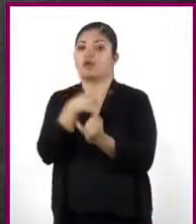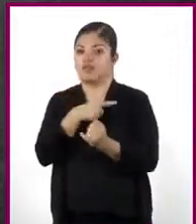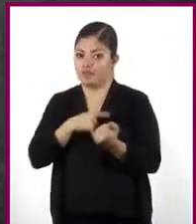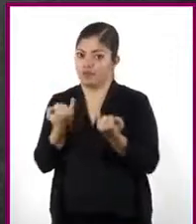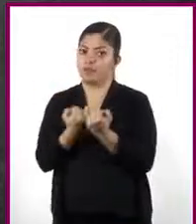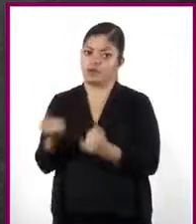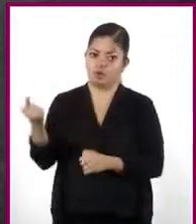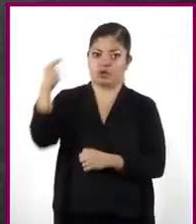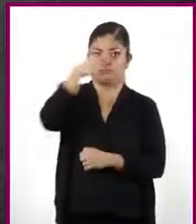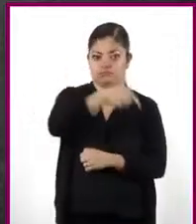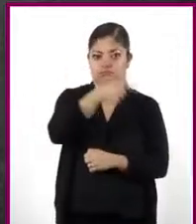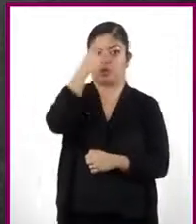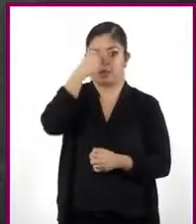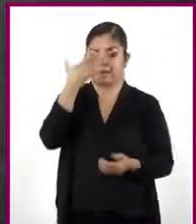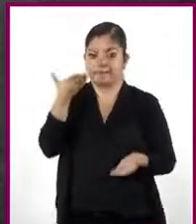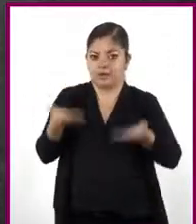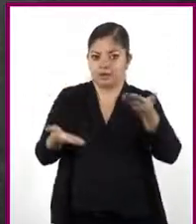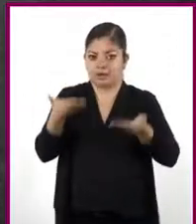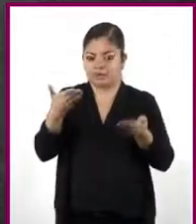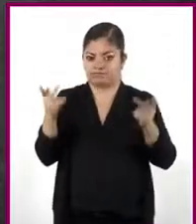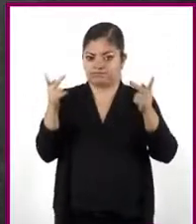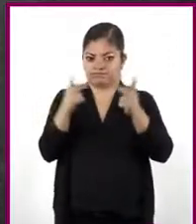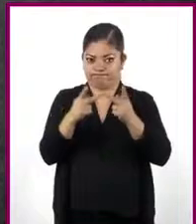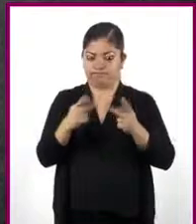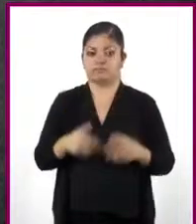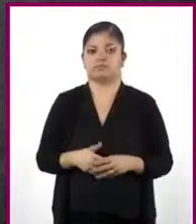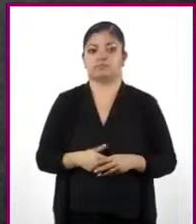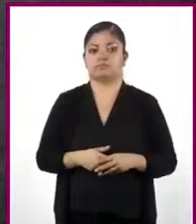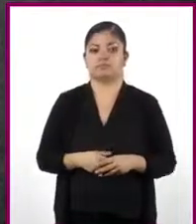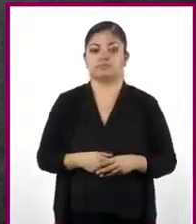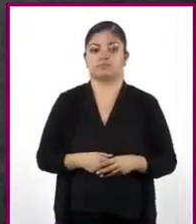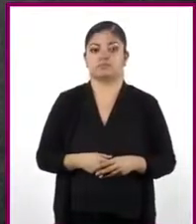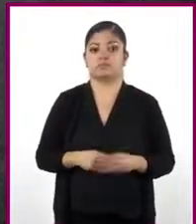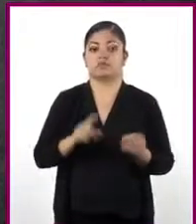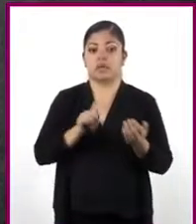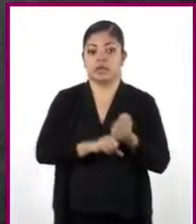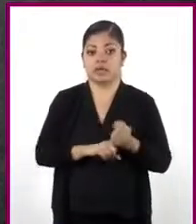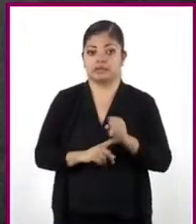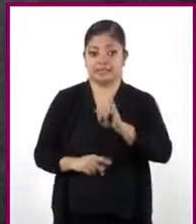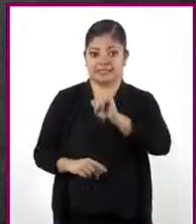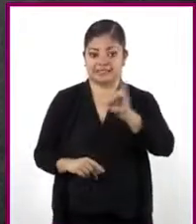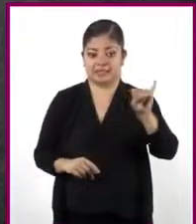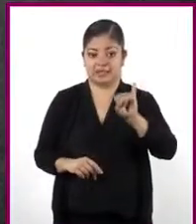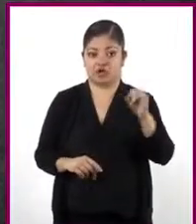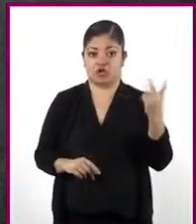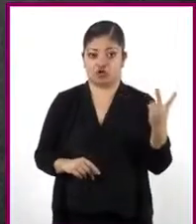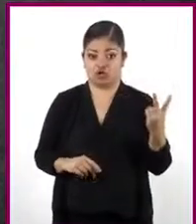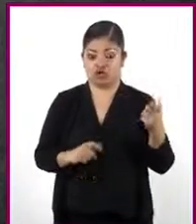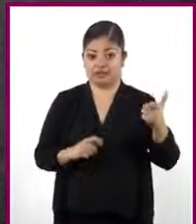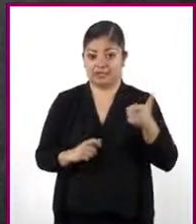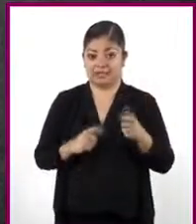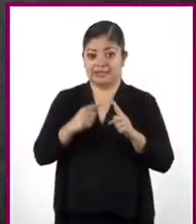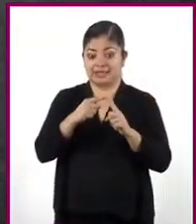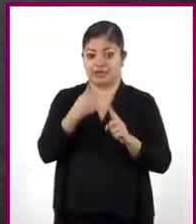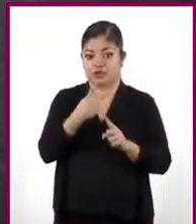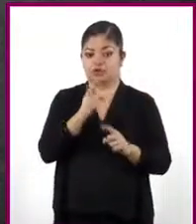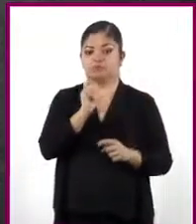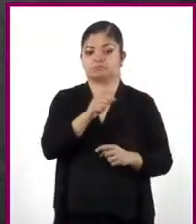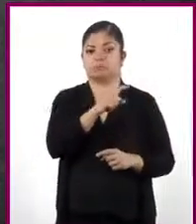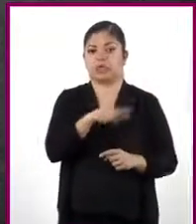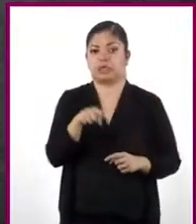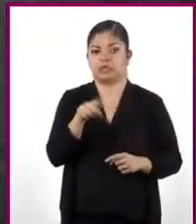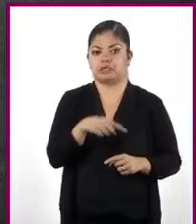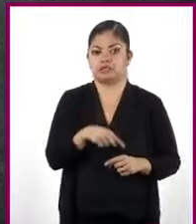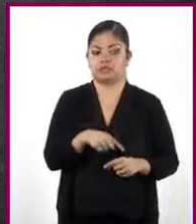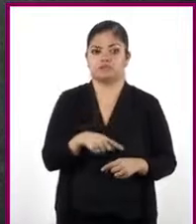hacer del otro lado también para que ésta se conserve. Del lado izquierdo tenemos que 2X entre 2 es igual a X.